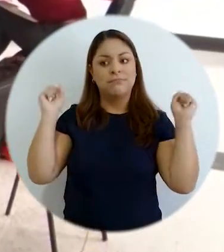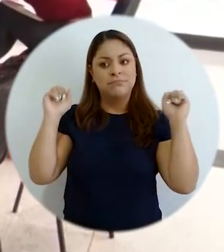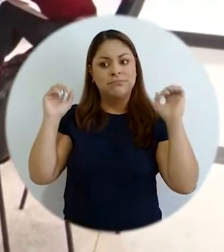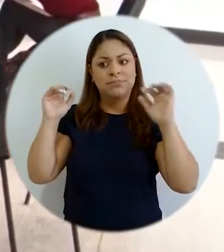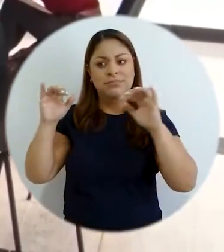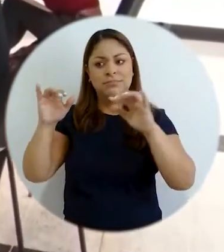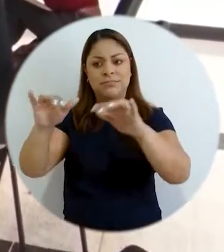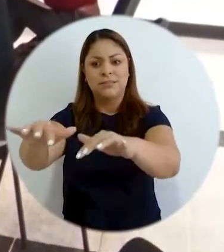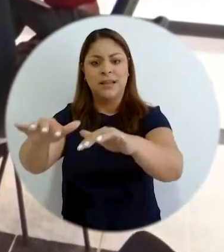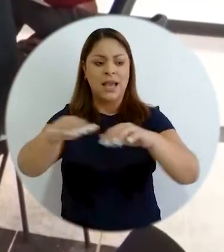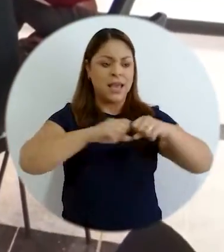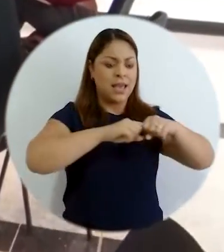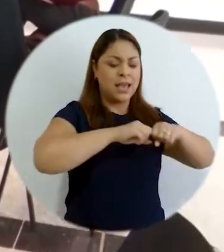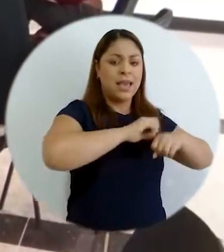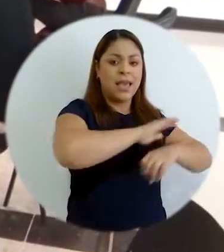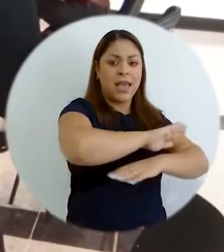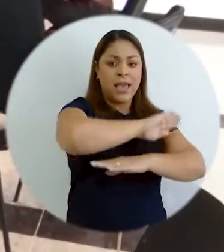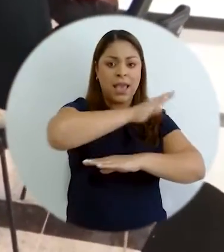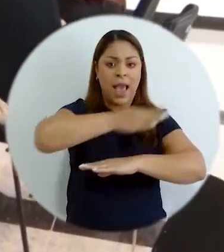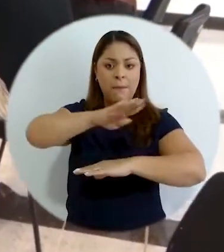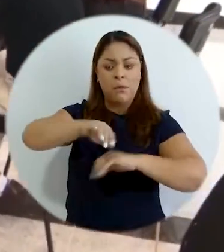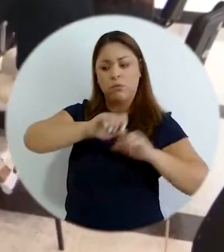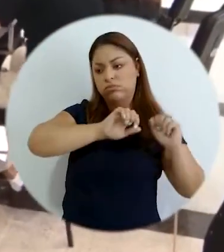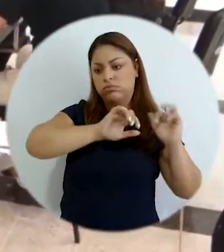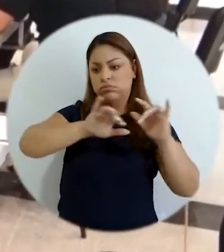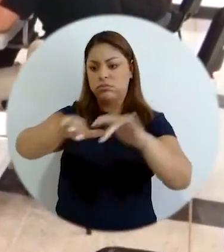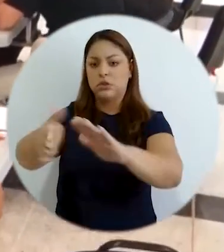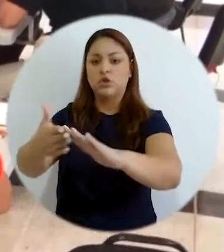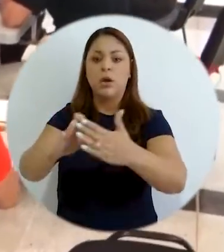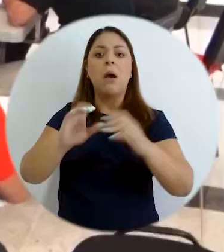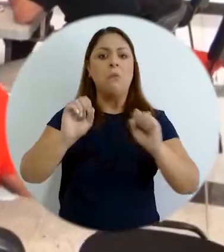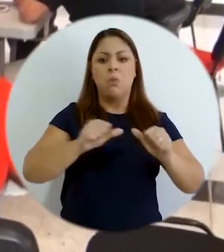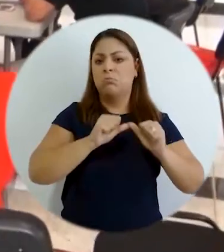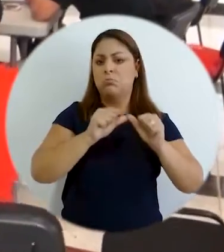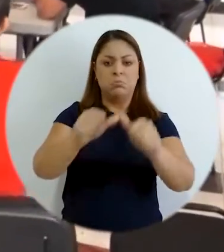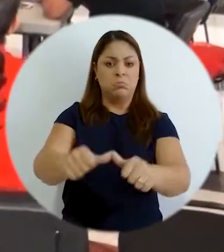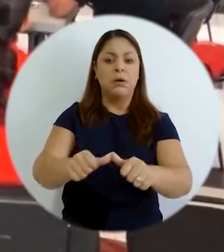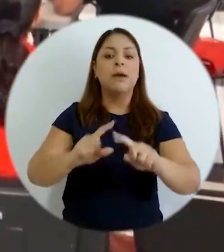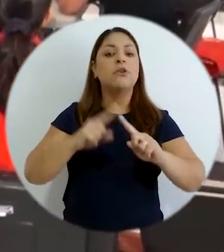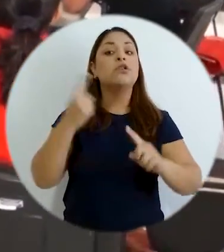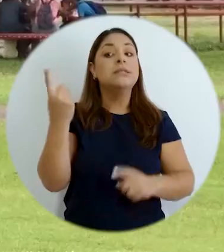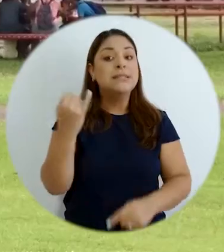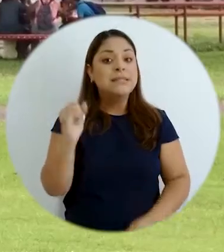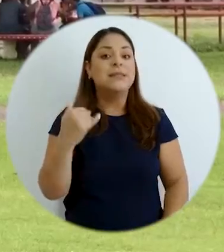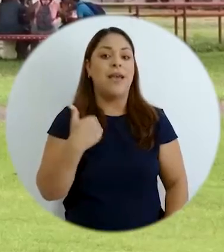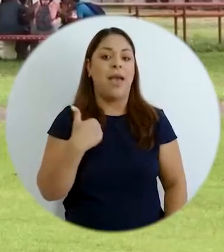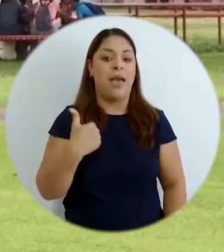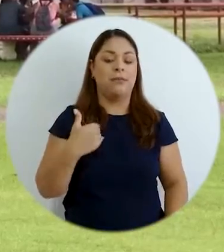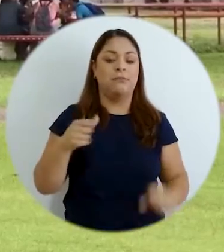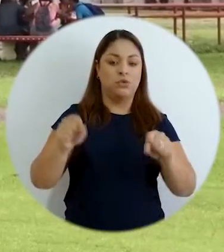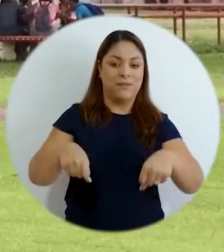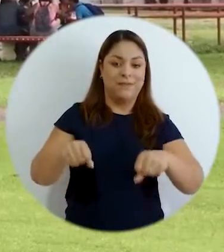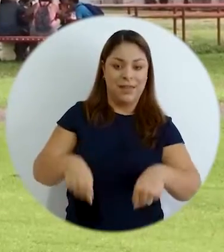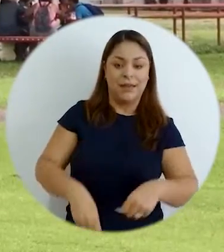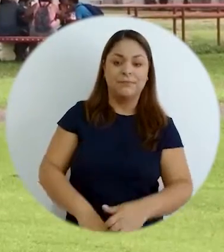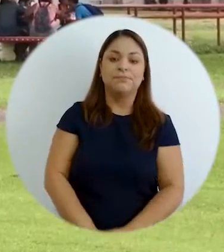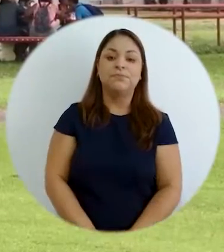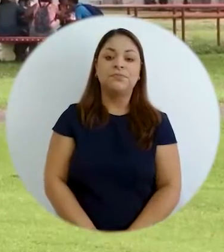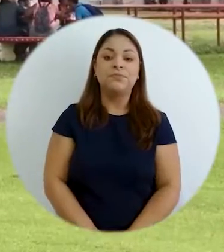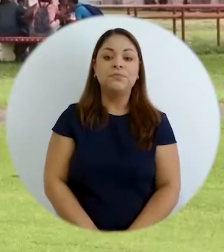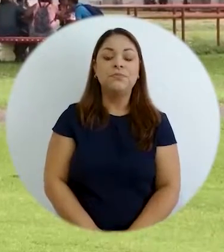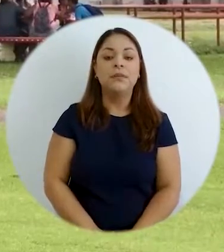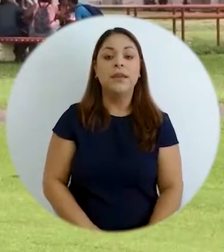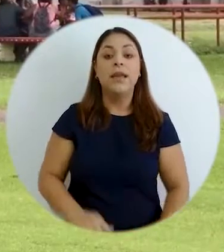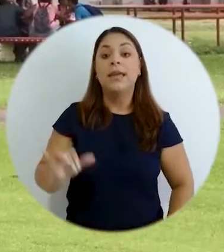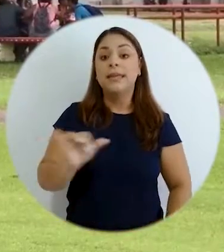esa migración del campo a la ciudad se vaya conteniendo y se puede ir conteniendo siempre y cuando exista esa posibilidad y tema